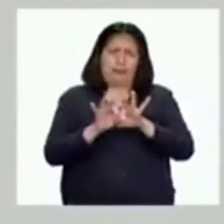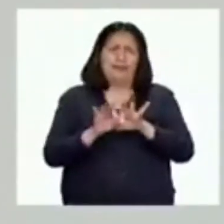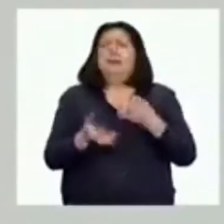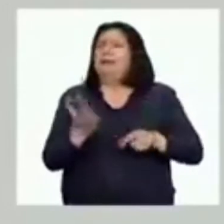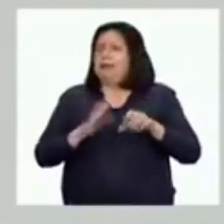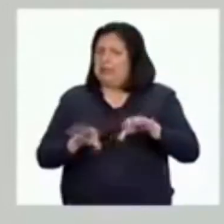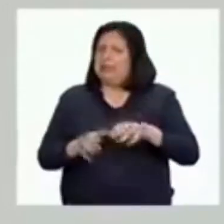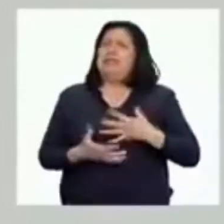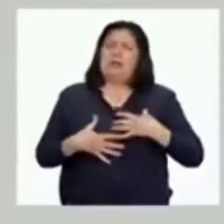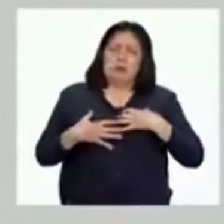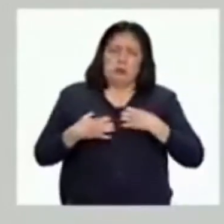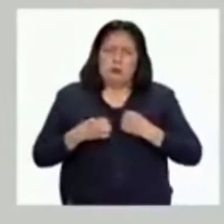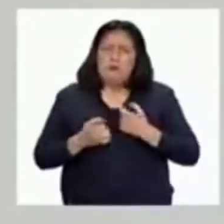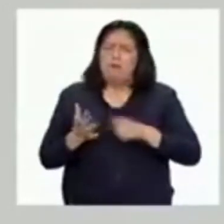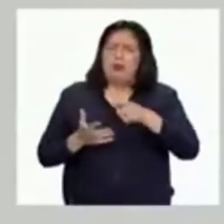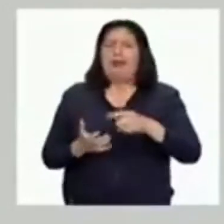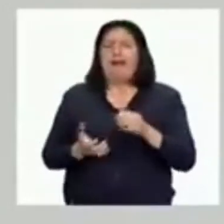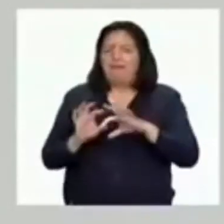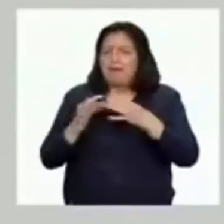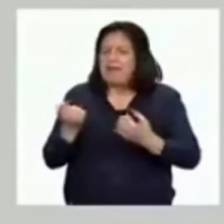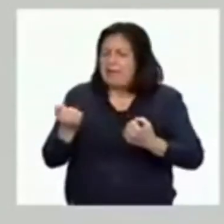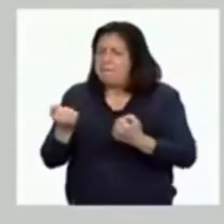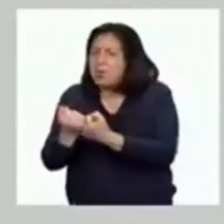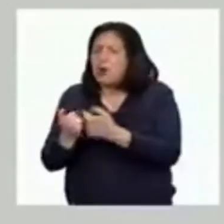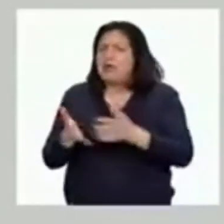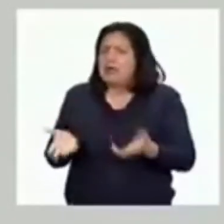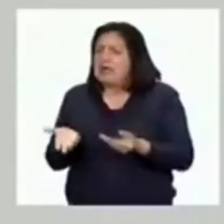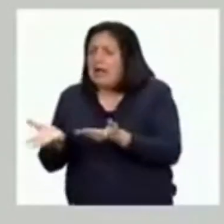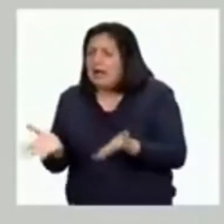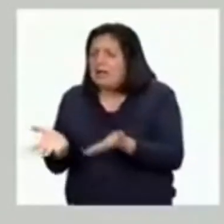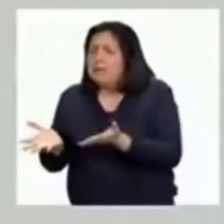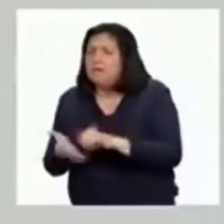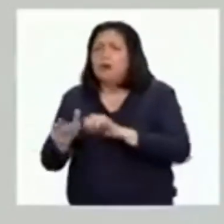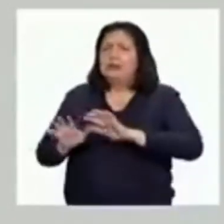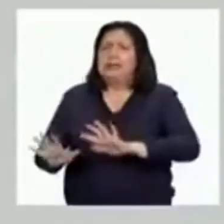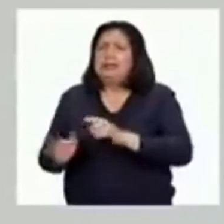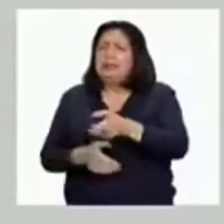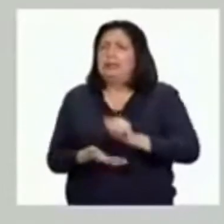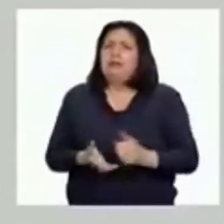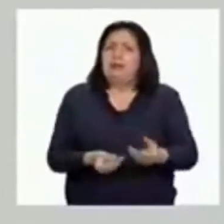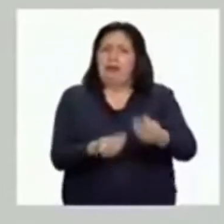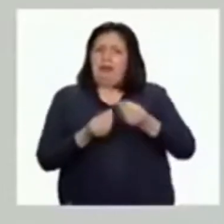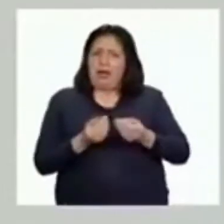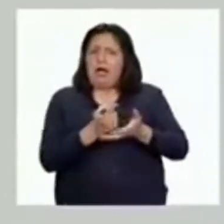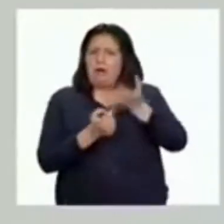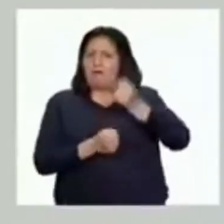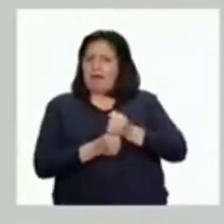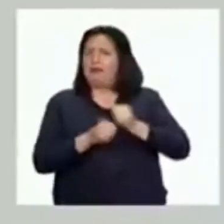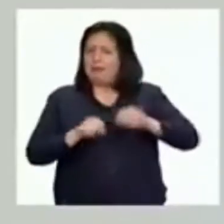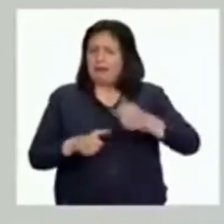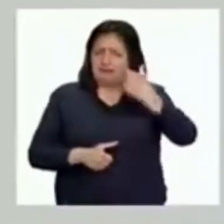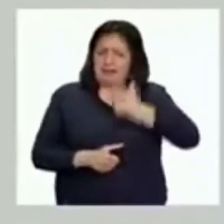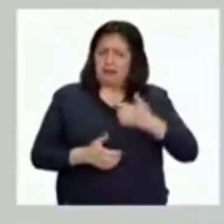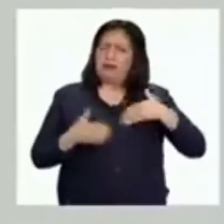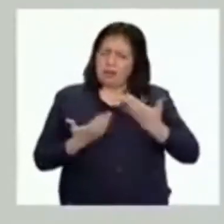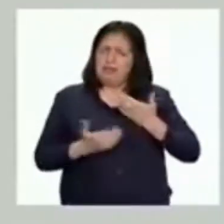resiliencia porque nos da fuerza, soporte, apoyo, tranquilidad. Es decir, es que nos da la confianza para seguir adelante, ver el auge